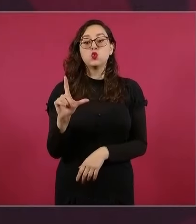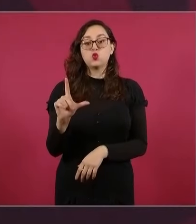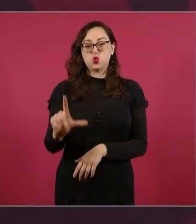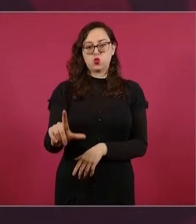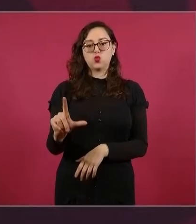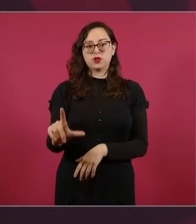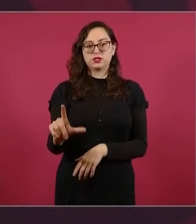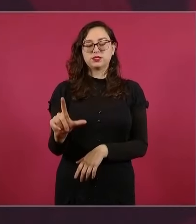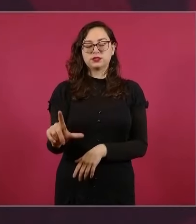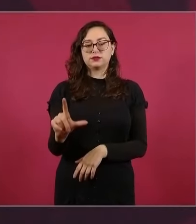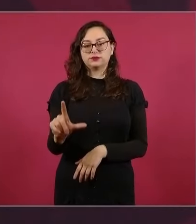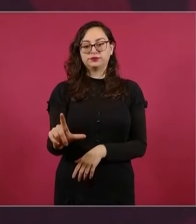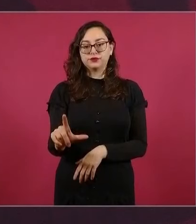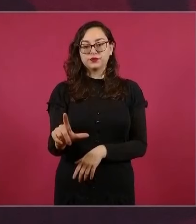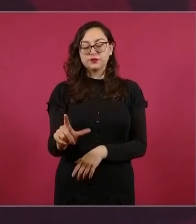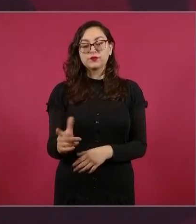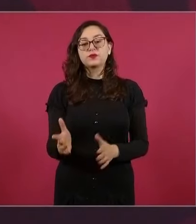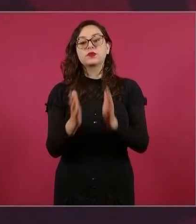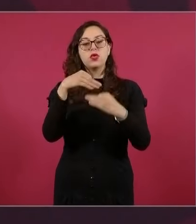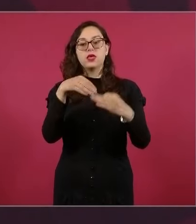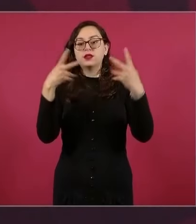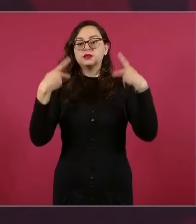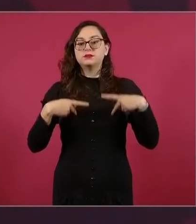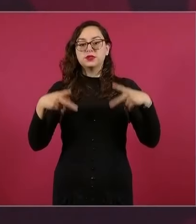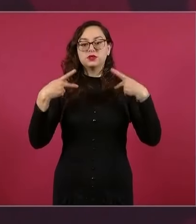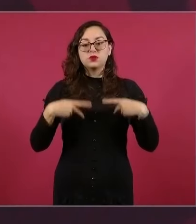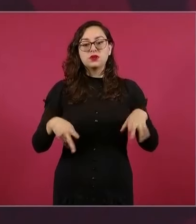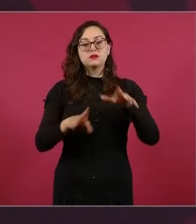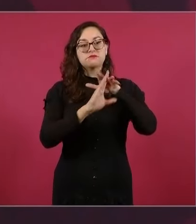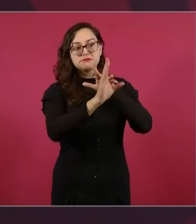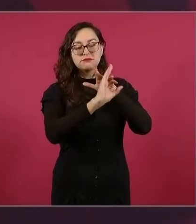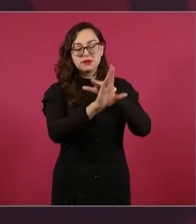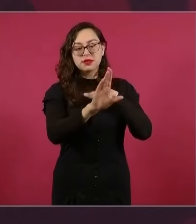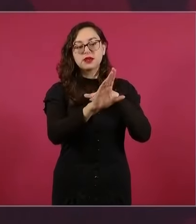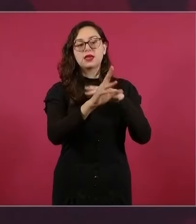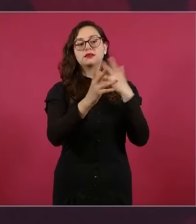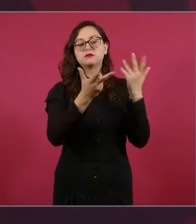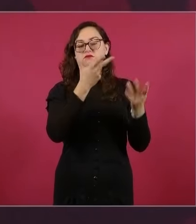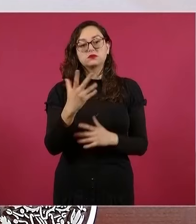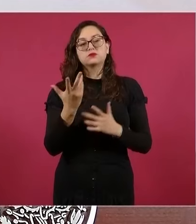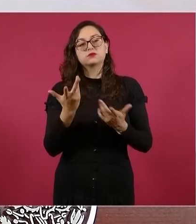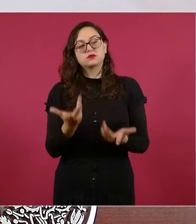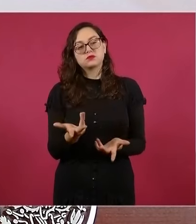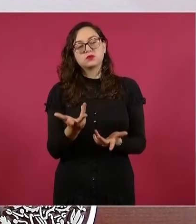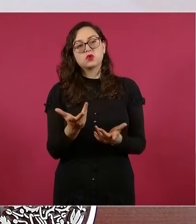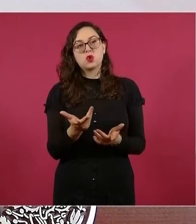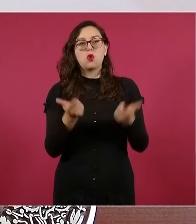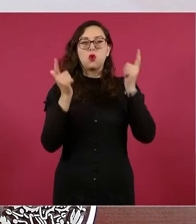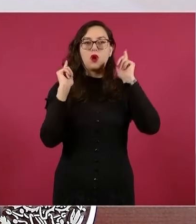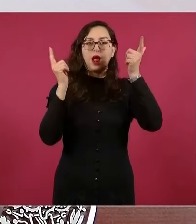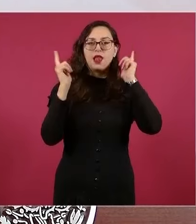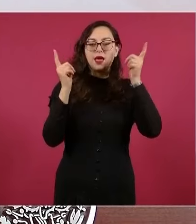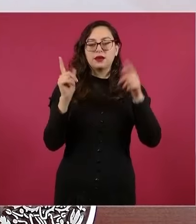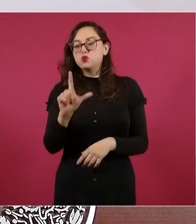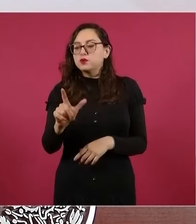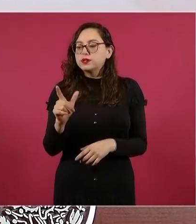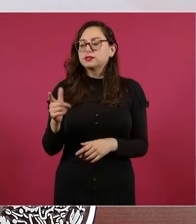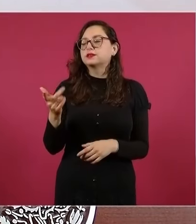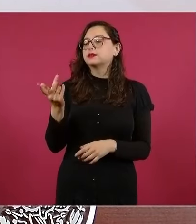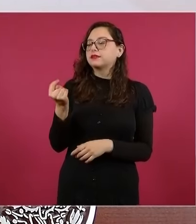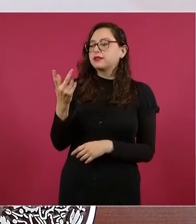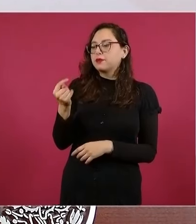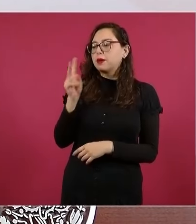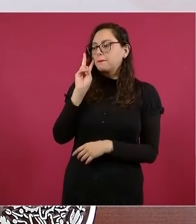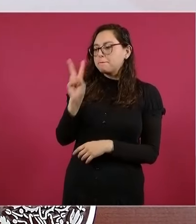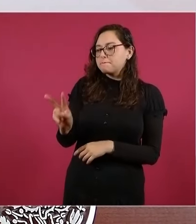a todas nuestras paisanas, paisanos, que si pueden estén pendientes porque la